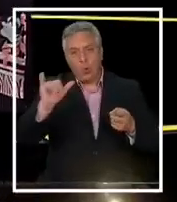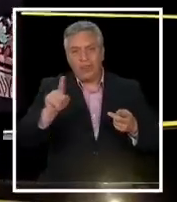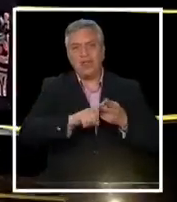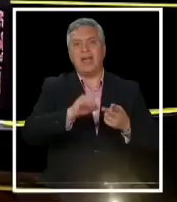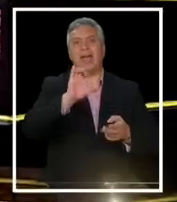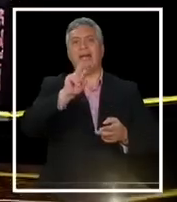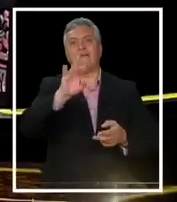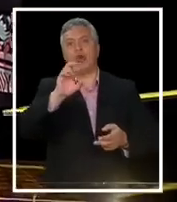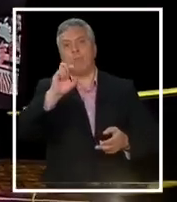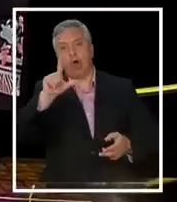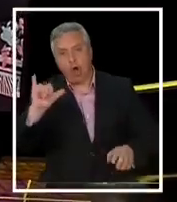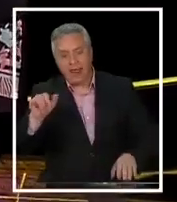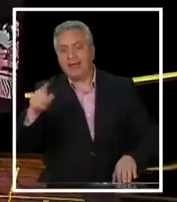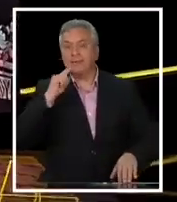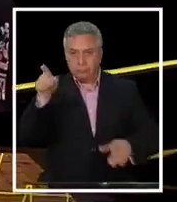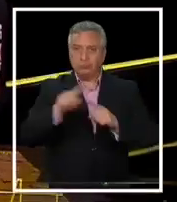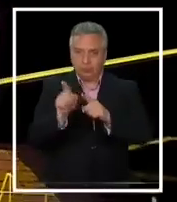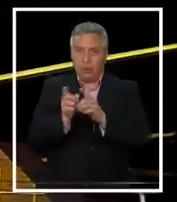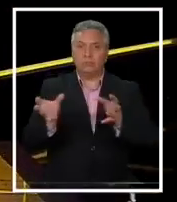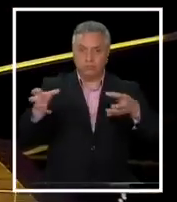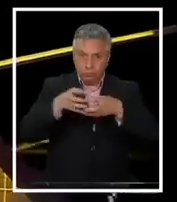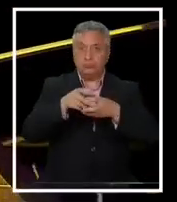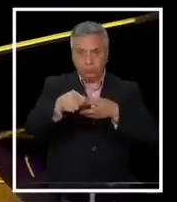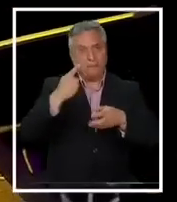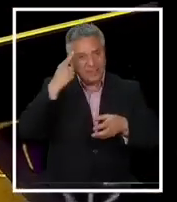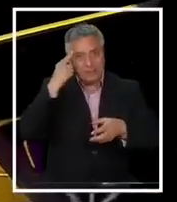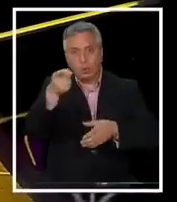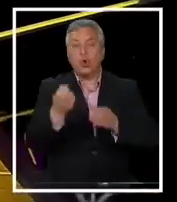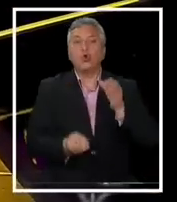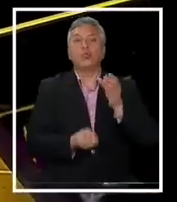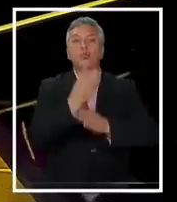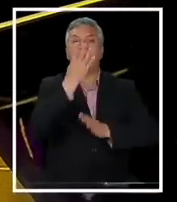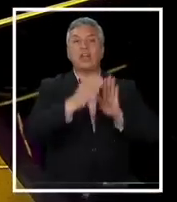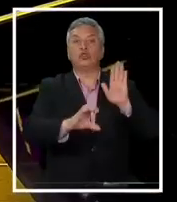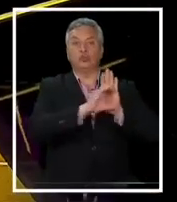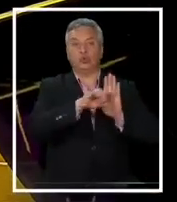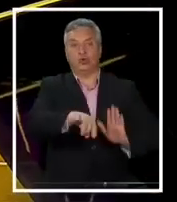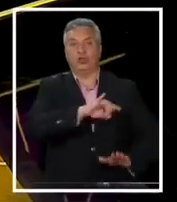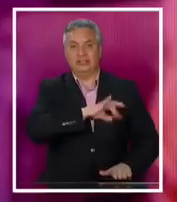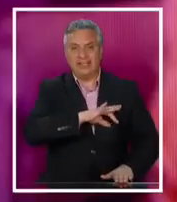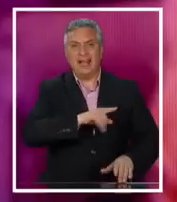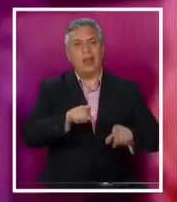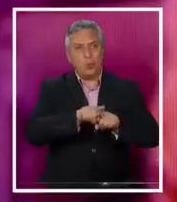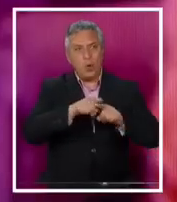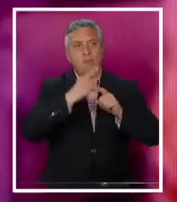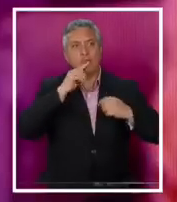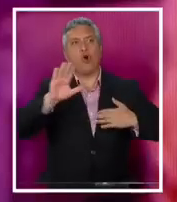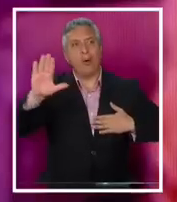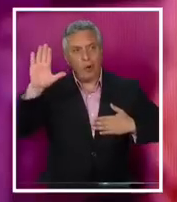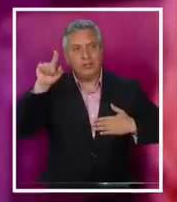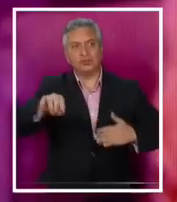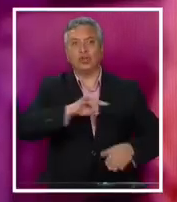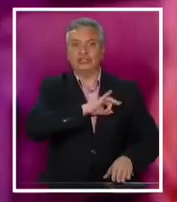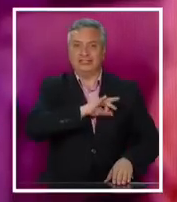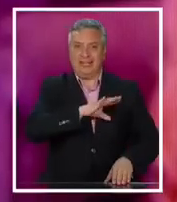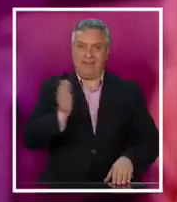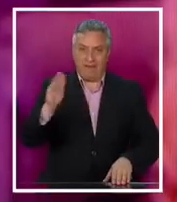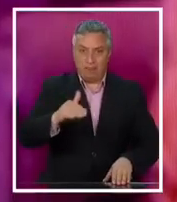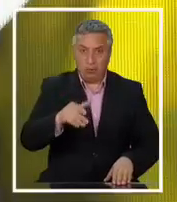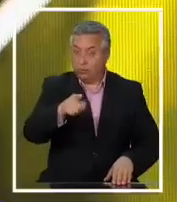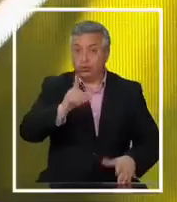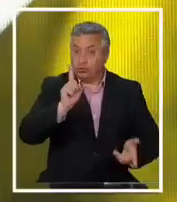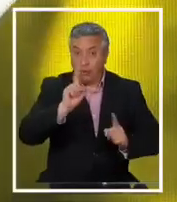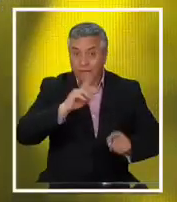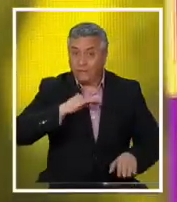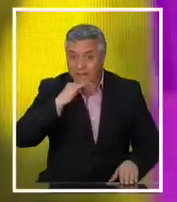Evópolis, están por justamente una nueva Constitución para Chile, un compromiso de Chile Vamos. ¿No basta con